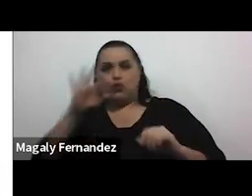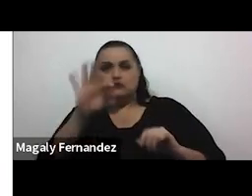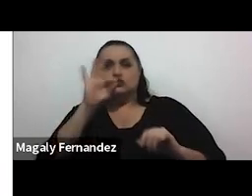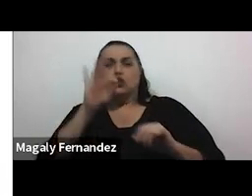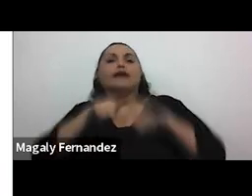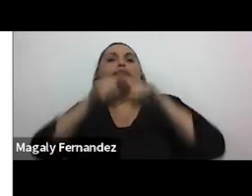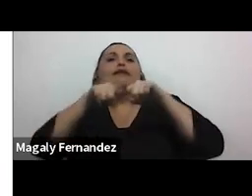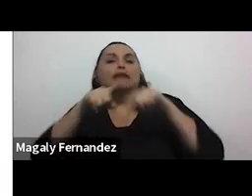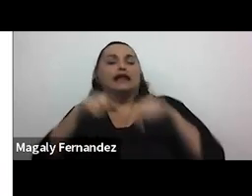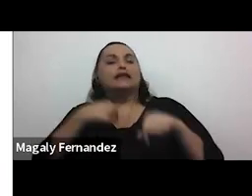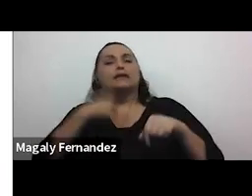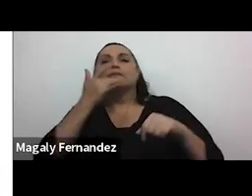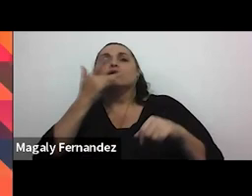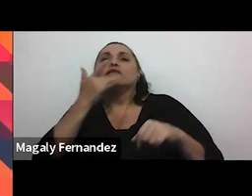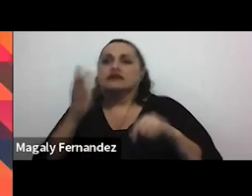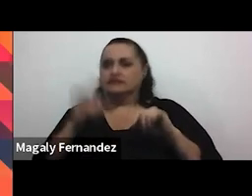acuerdo a sus propias preferencias.